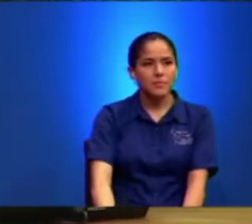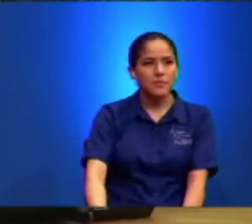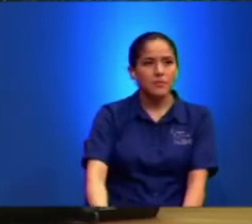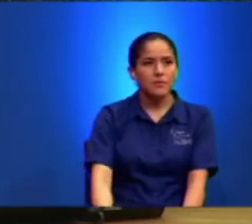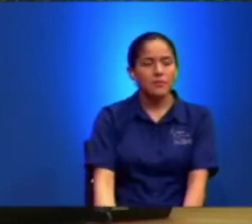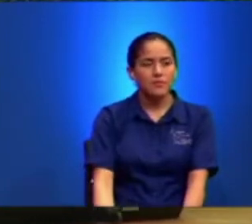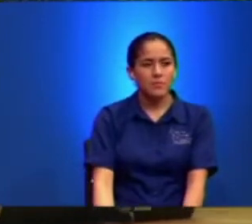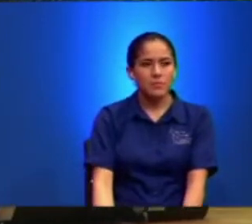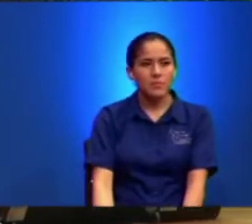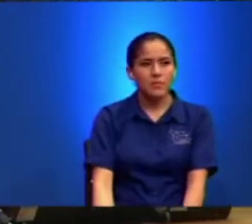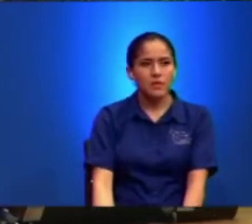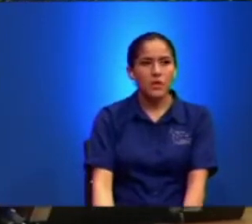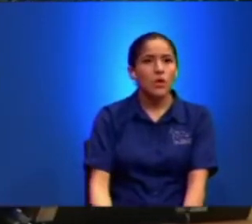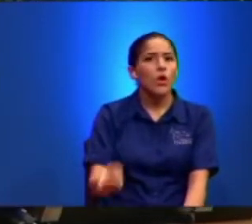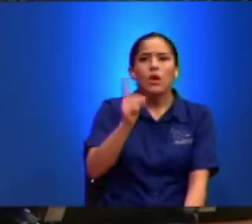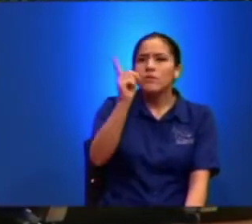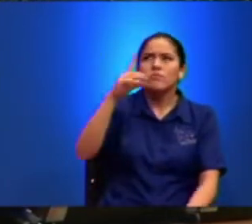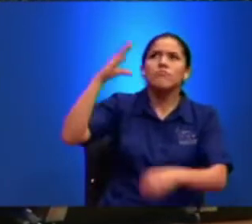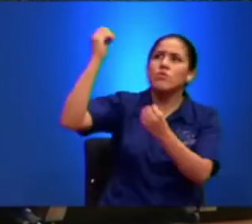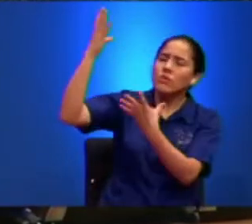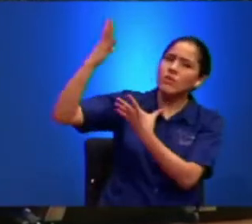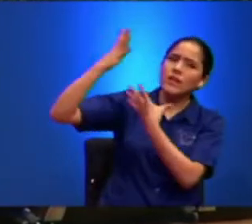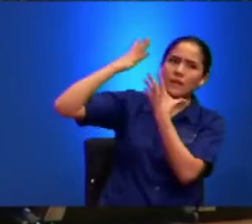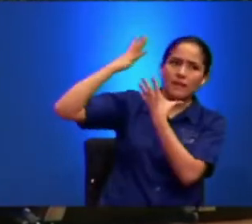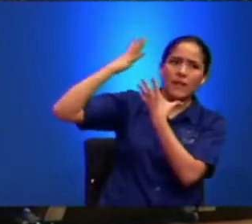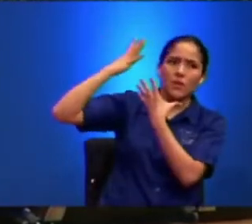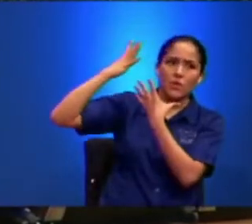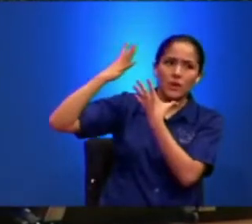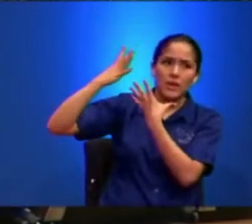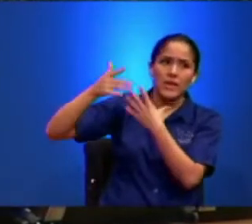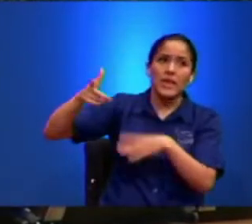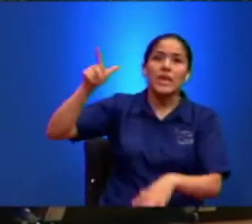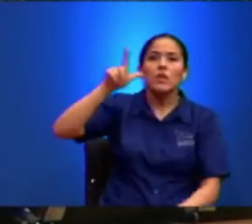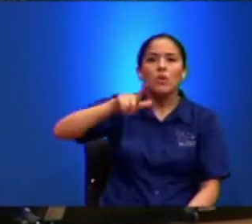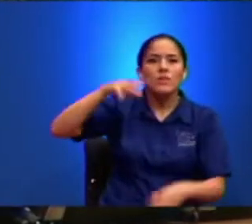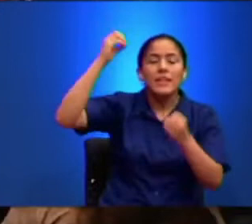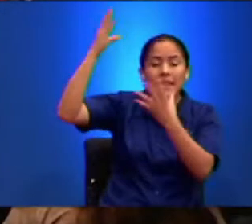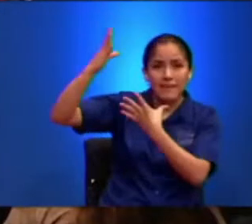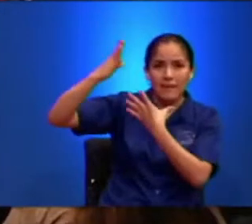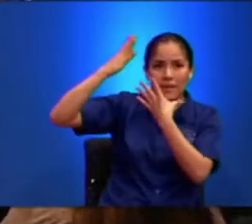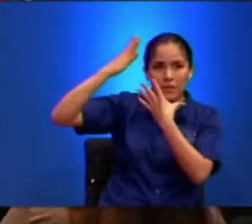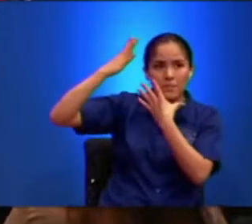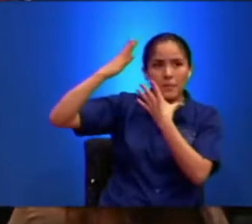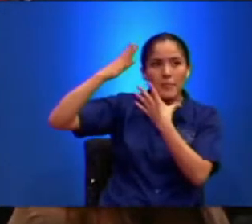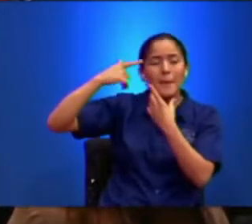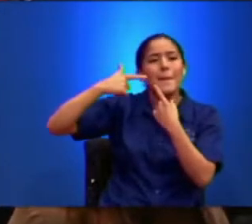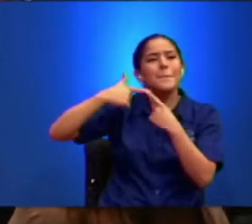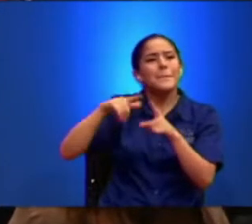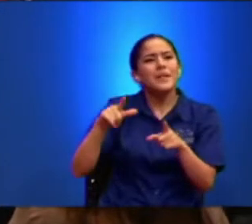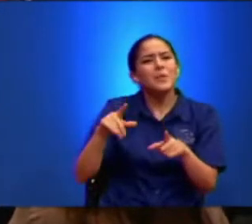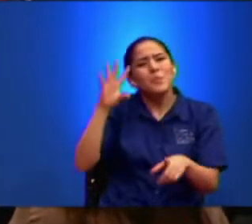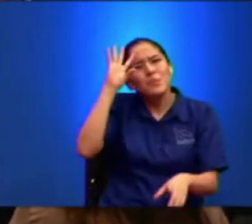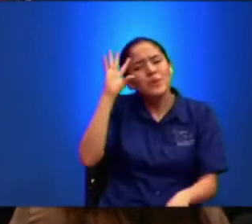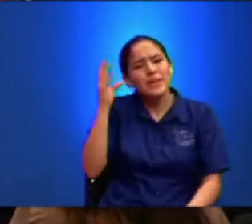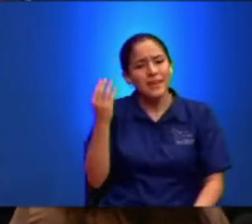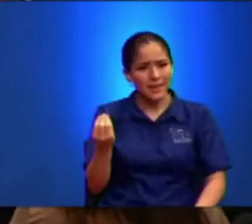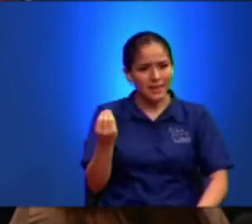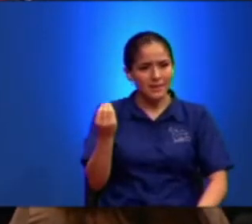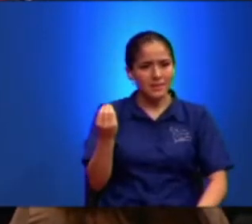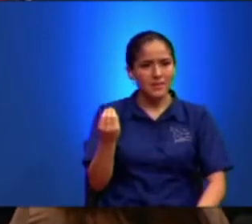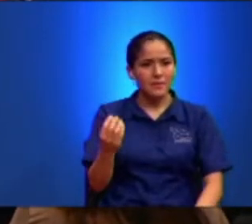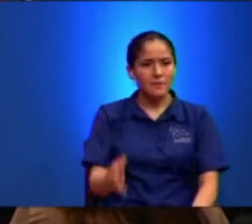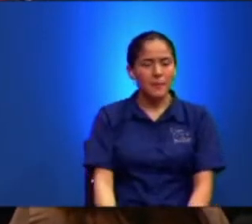Si No Se Les Había Revelado Y Se Los Reveló Después Les Abrió La Mente El Entendimiento Y Todo Pero ¿Cuál Era La Razón?